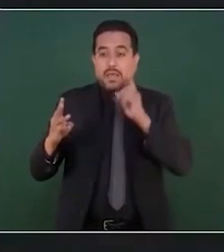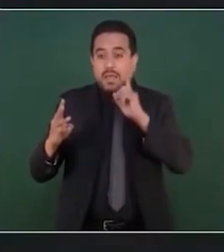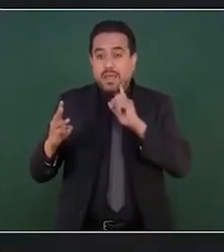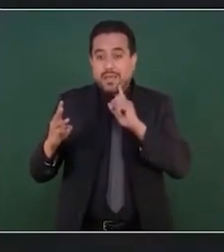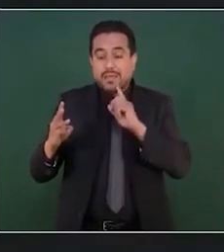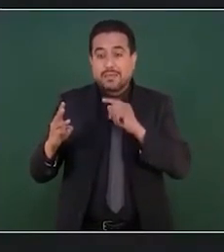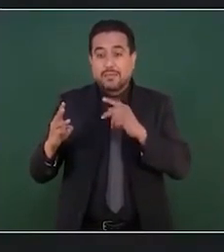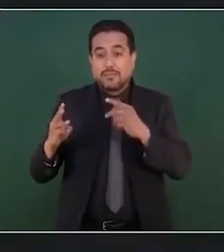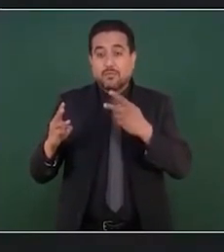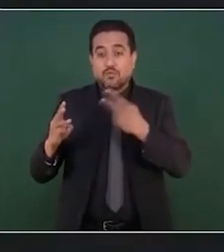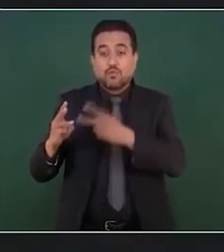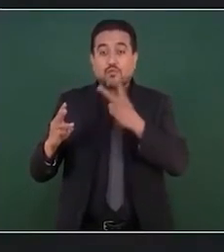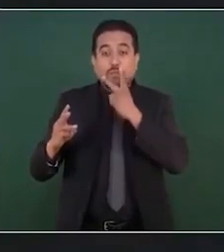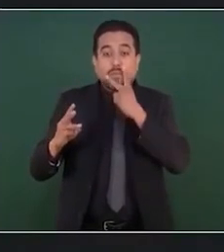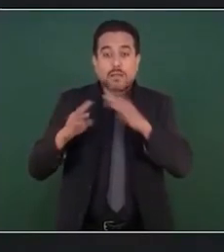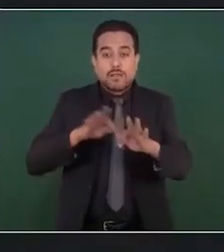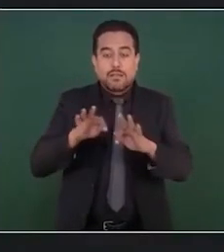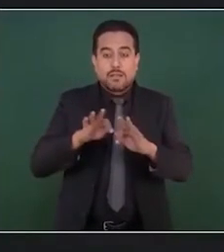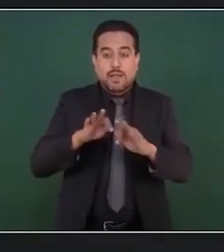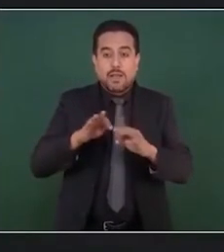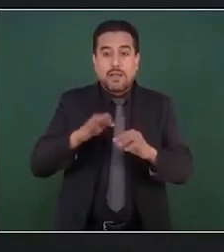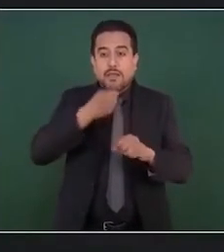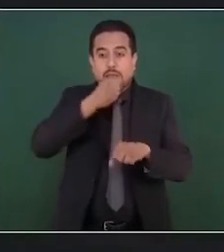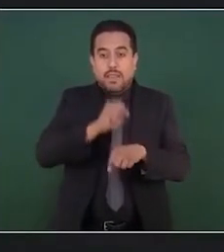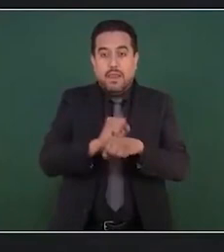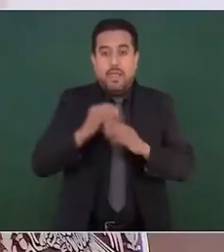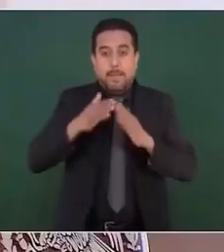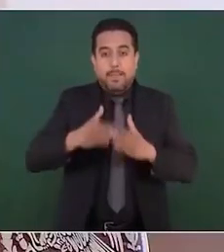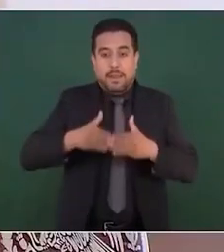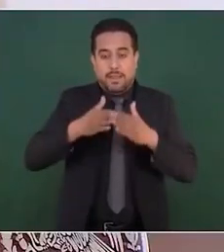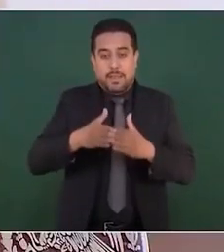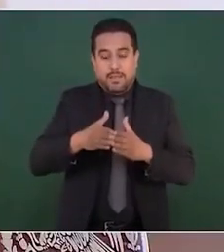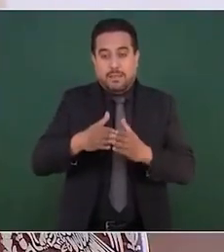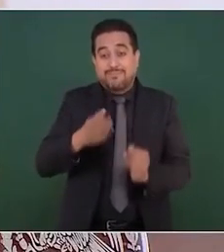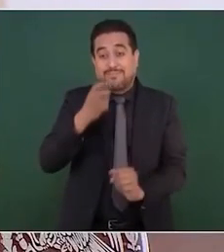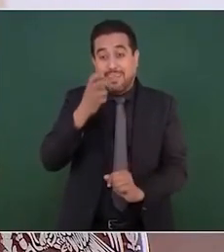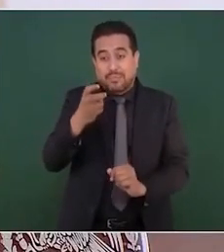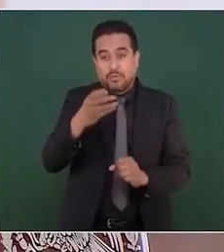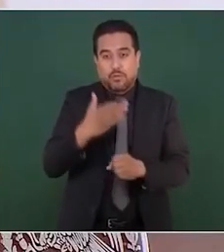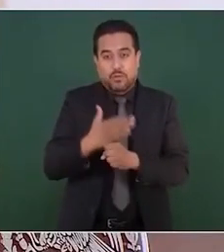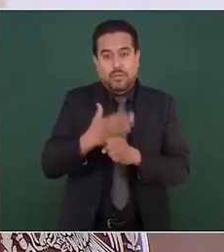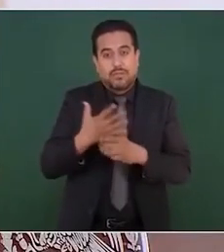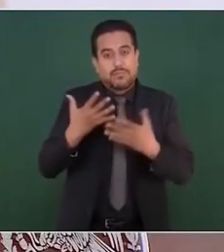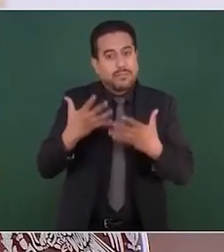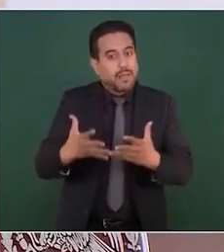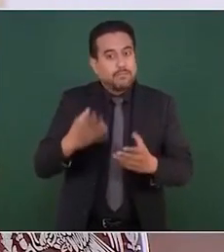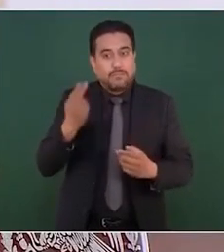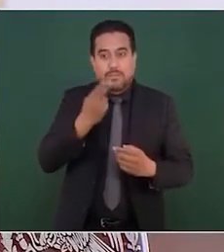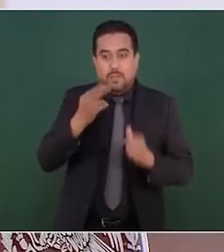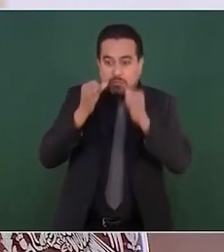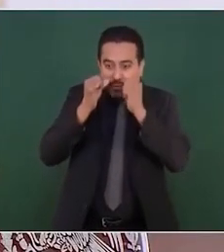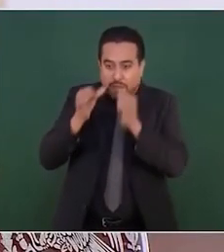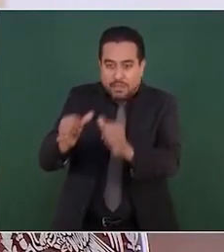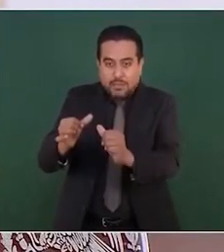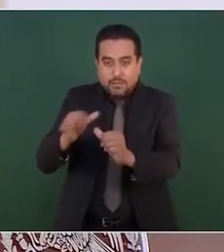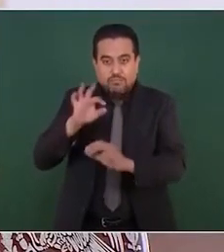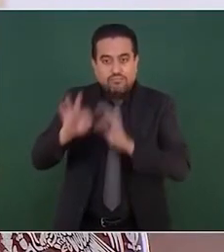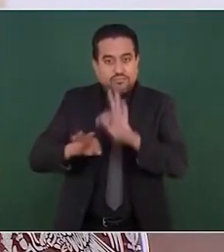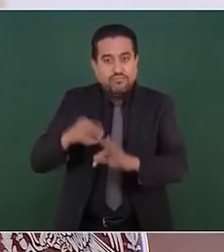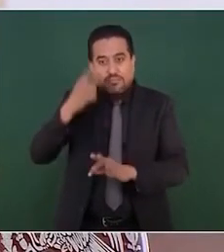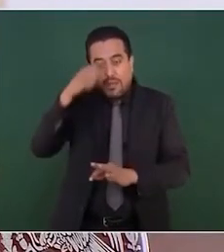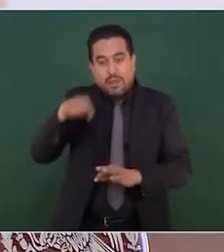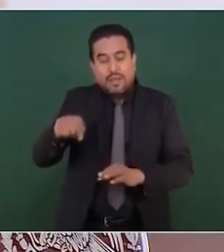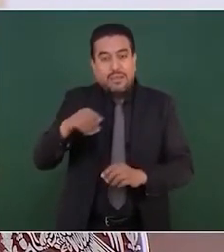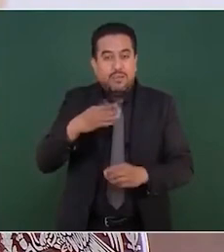Secretaría de Marina Armada de México ya se están atendiendo las pues todo lo relacionado a este caso